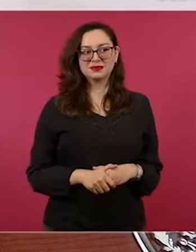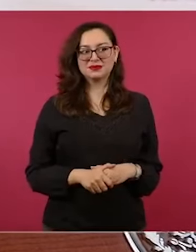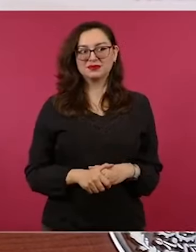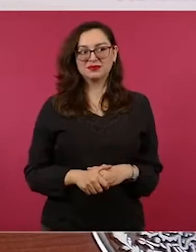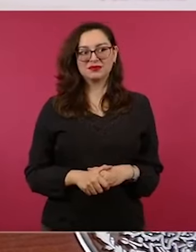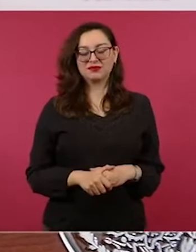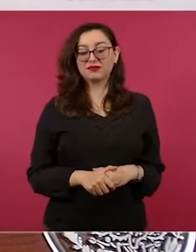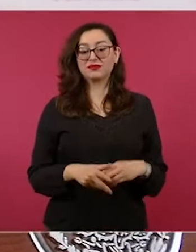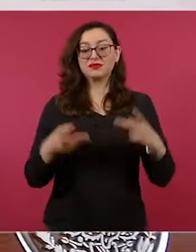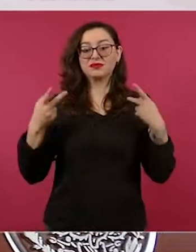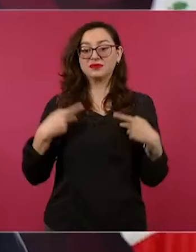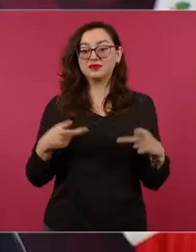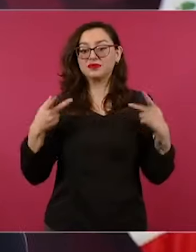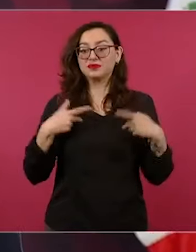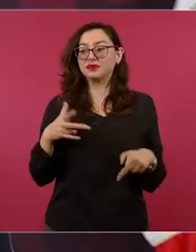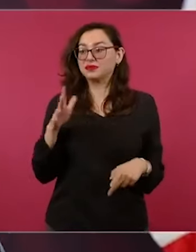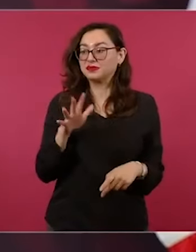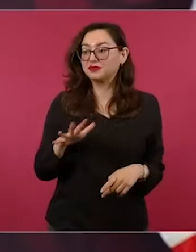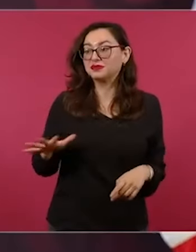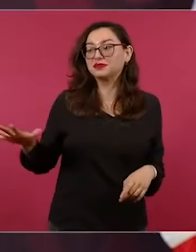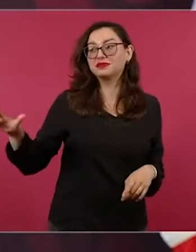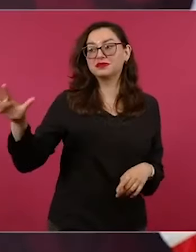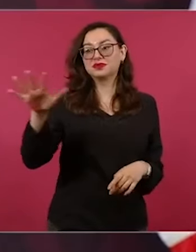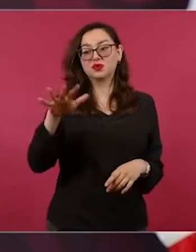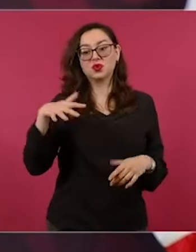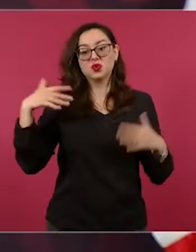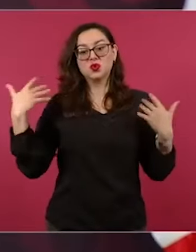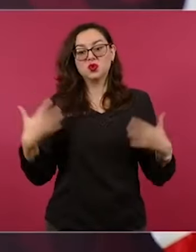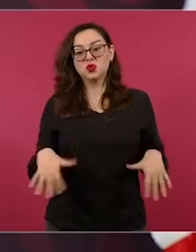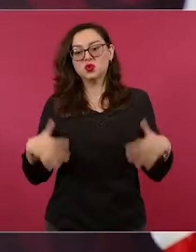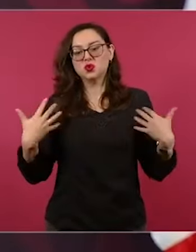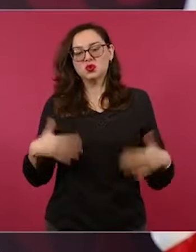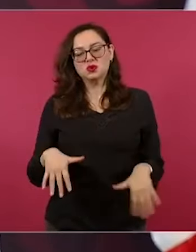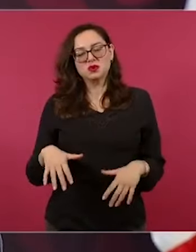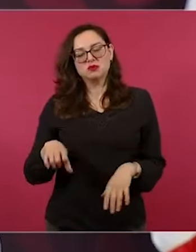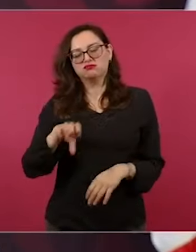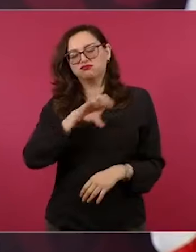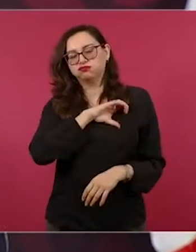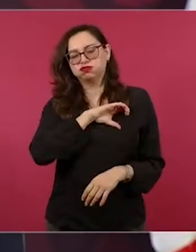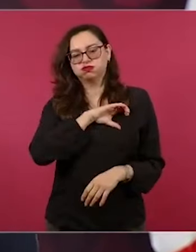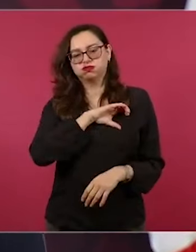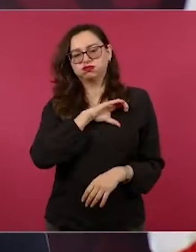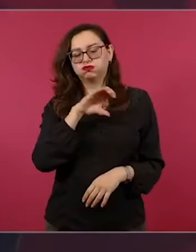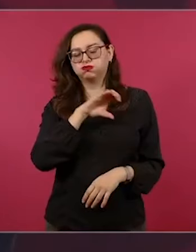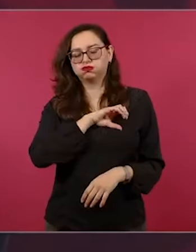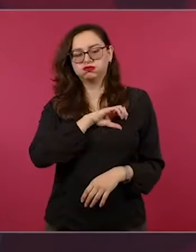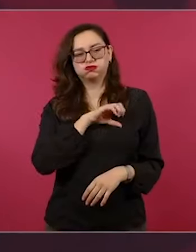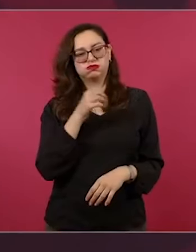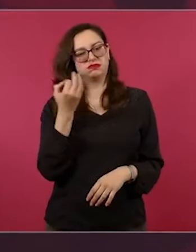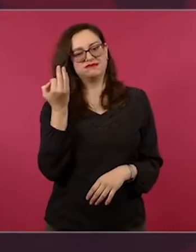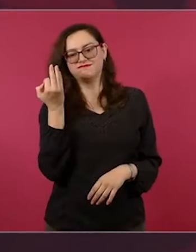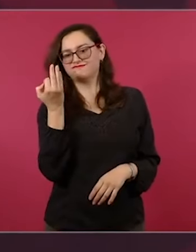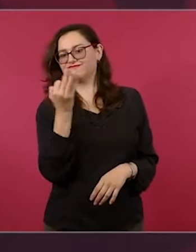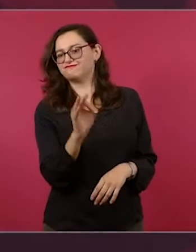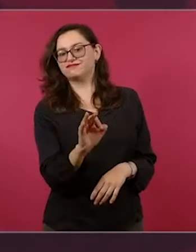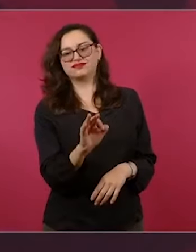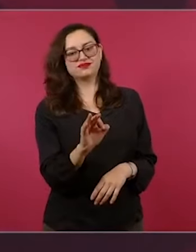muy fraterno, no traiciona,